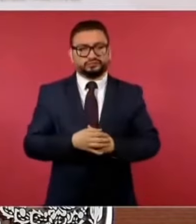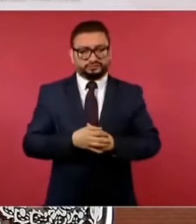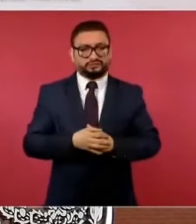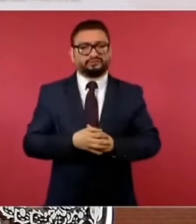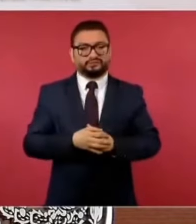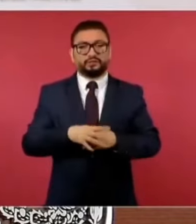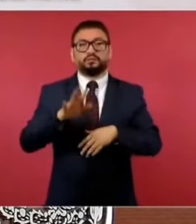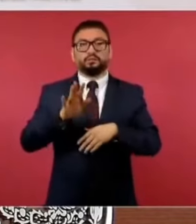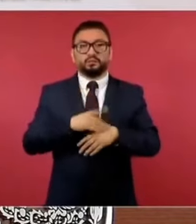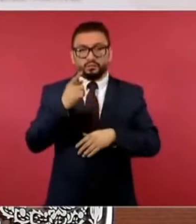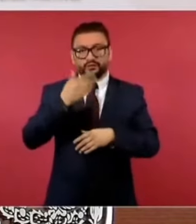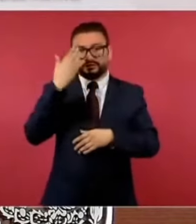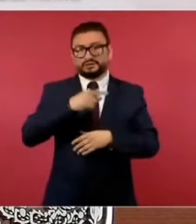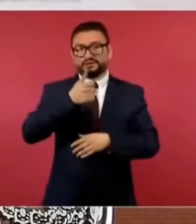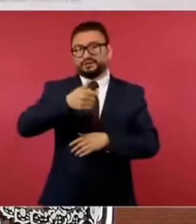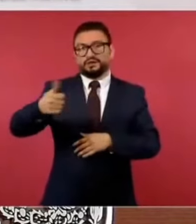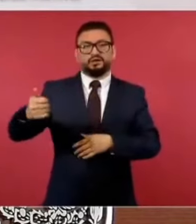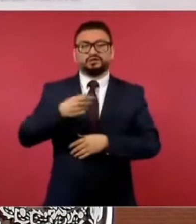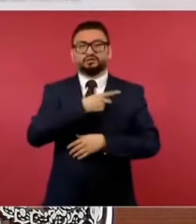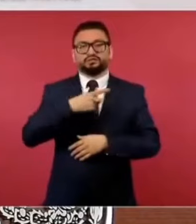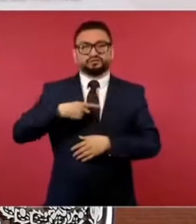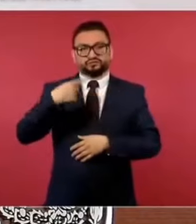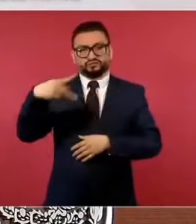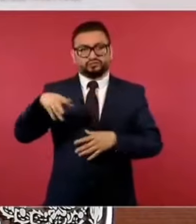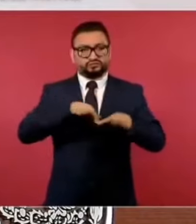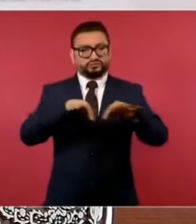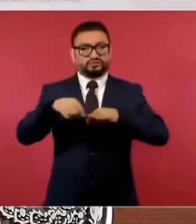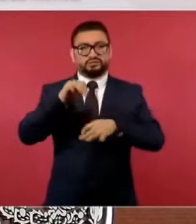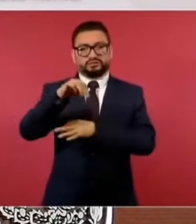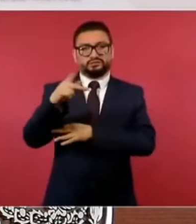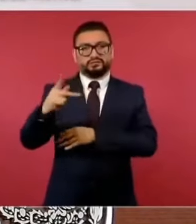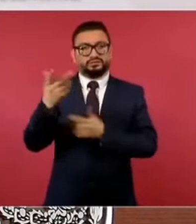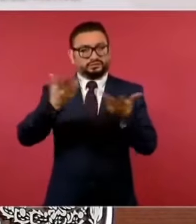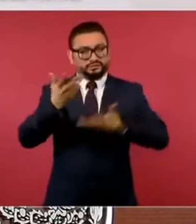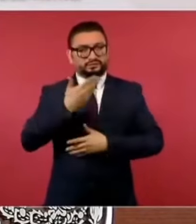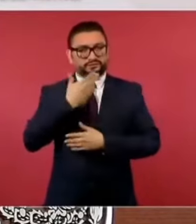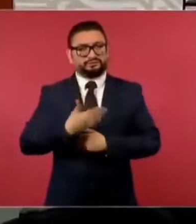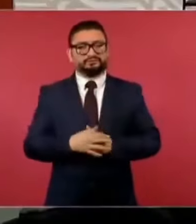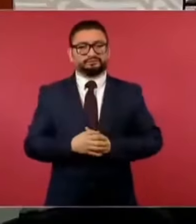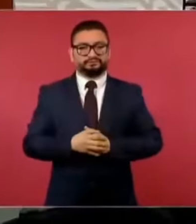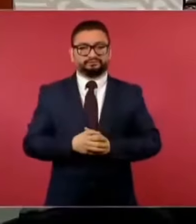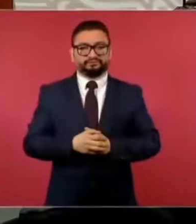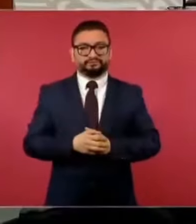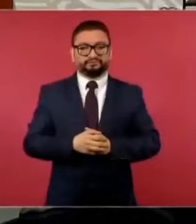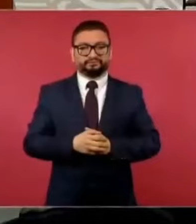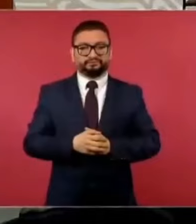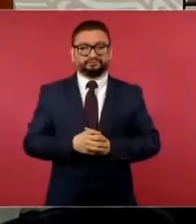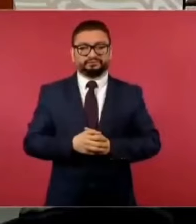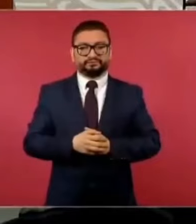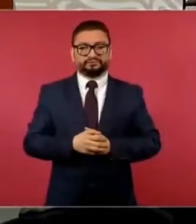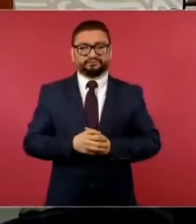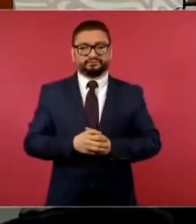y en el cumplimiento del deber de parte del Ministerio Público. Entonces, el